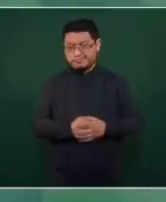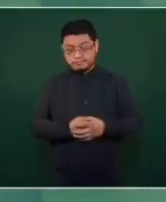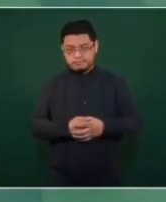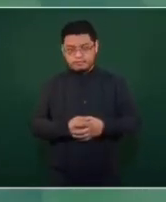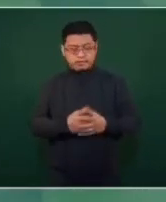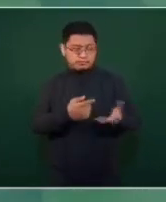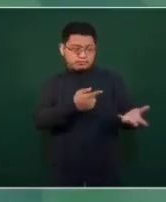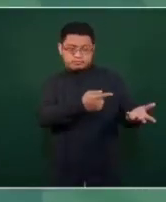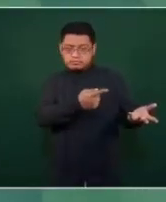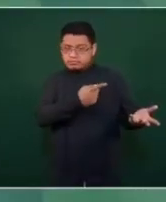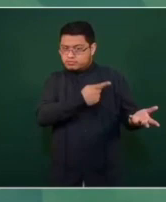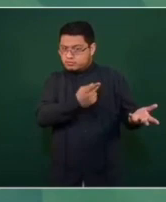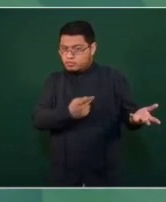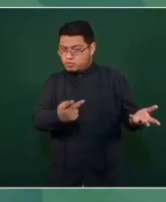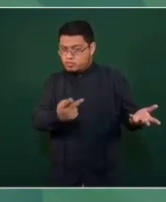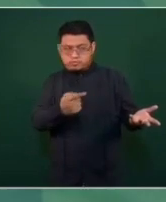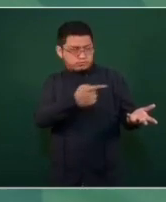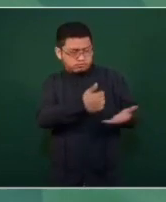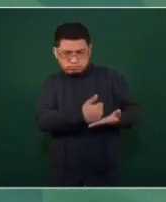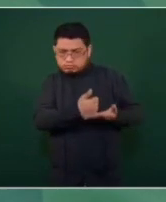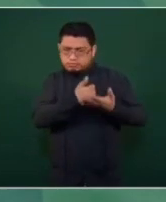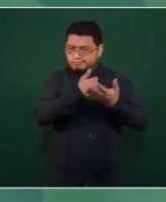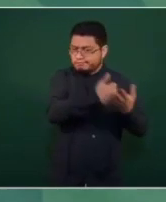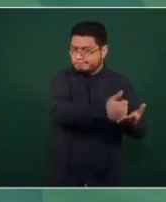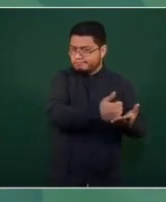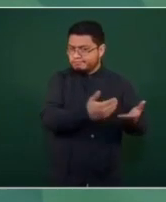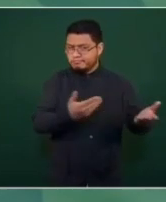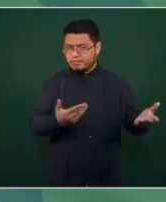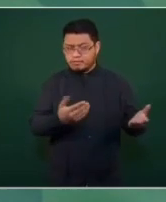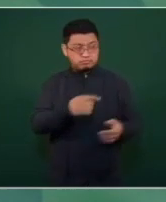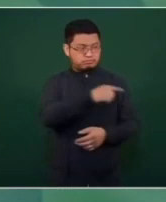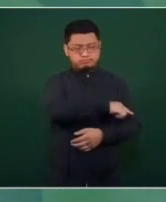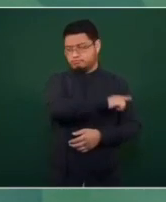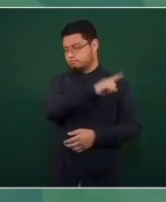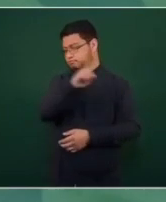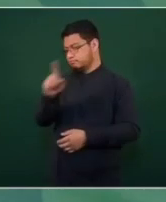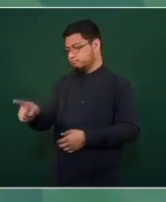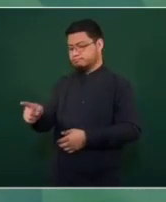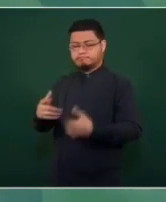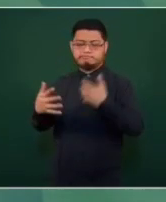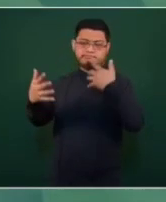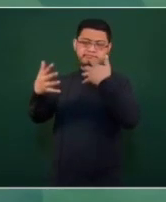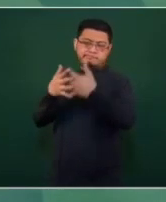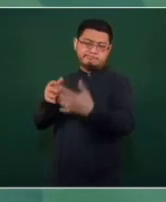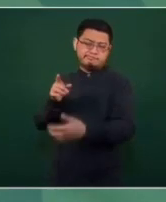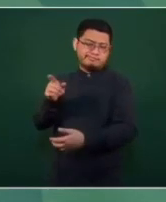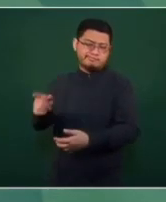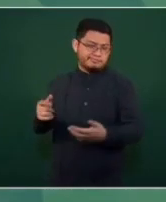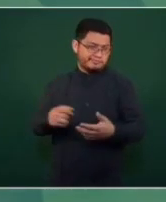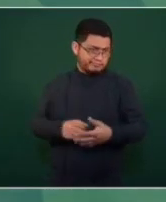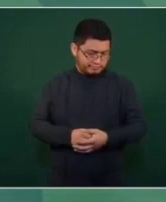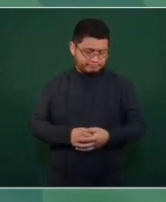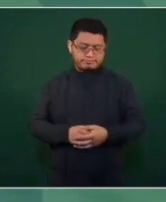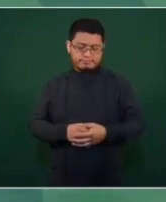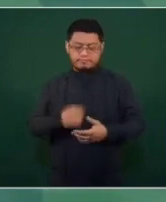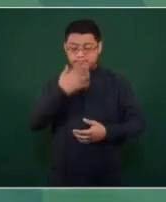los que se les protege si no van a la cárcel los factureros o los defraudadores fiscales.